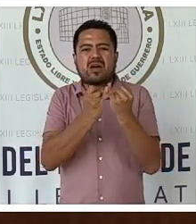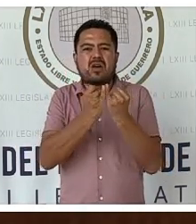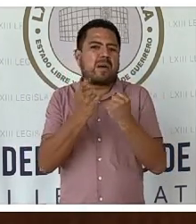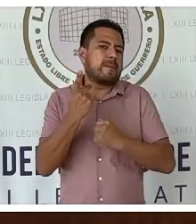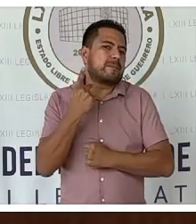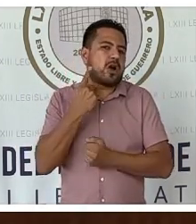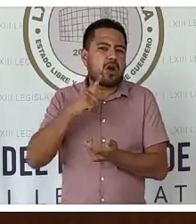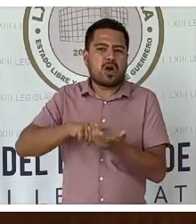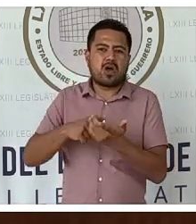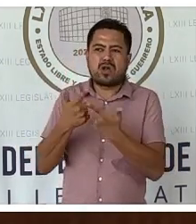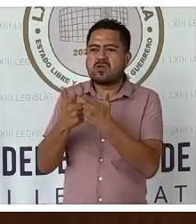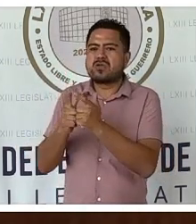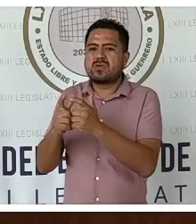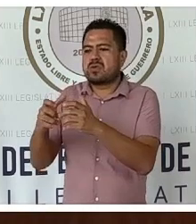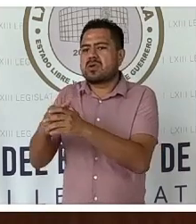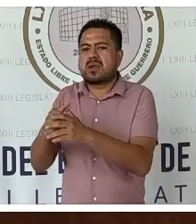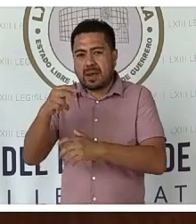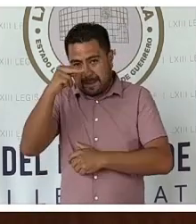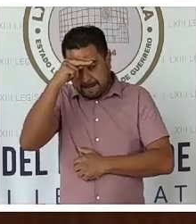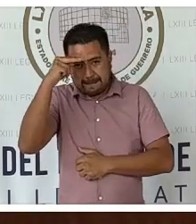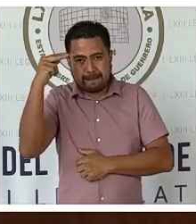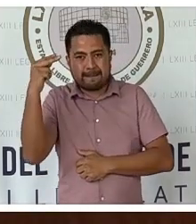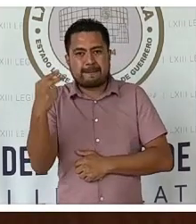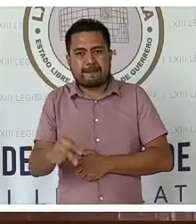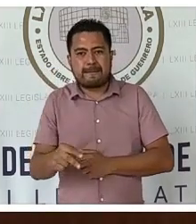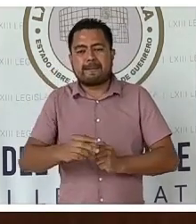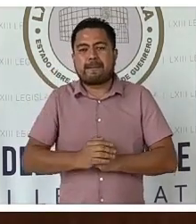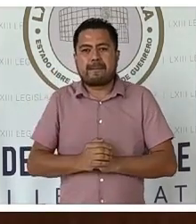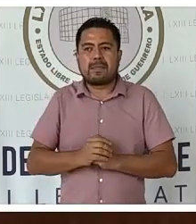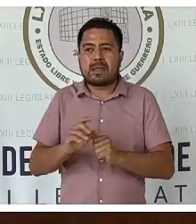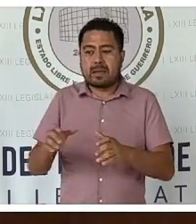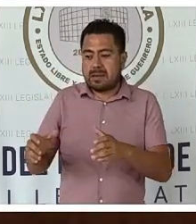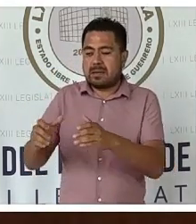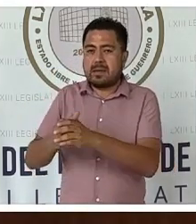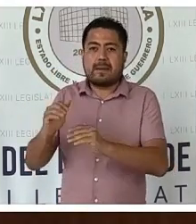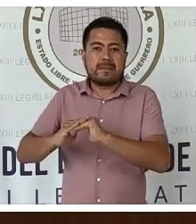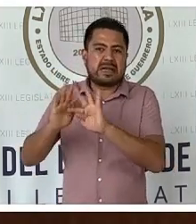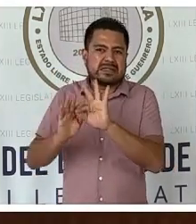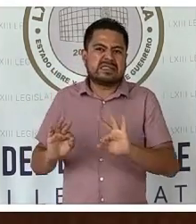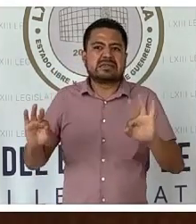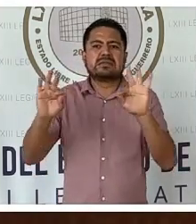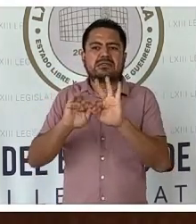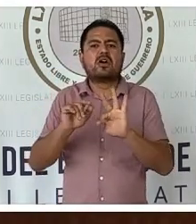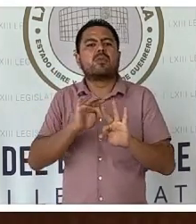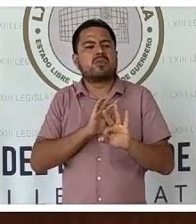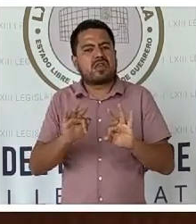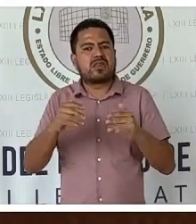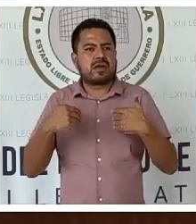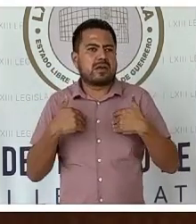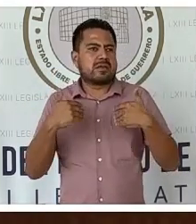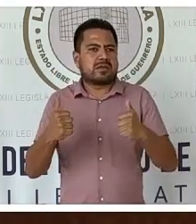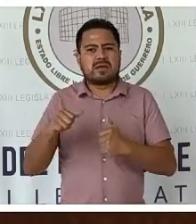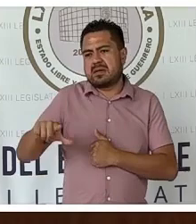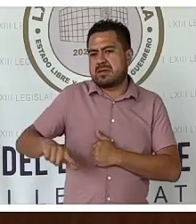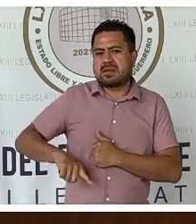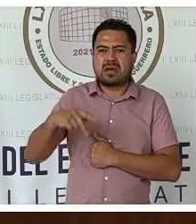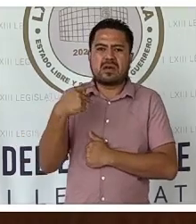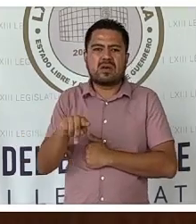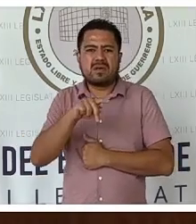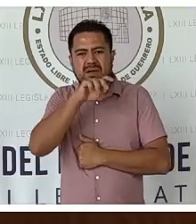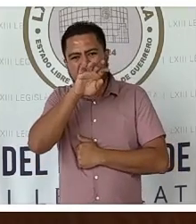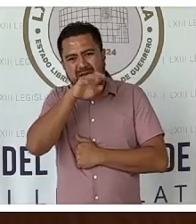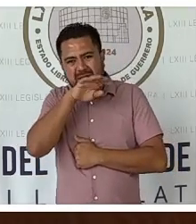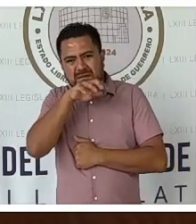político de México, red privada. Fue parte esencial para entender los gobiernos de Luis